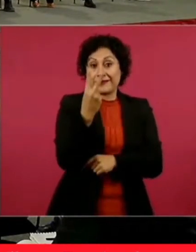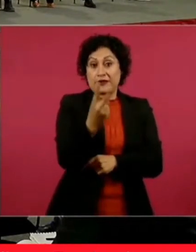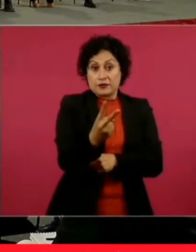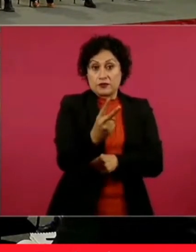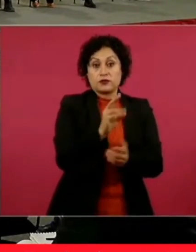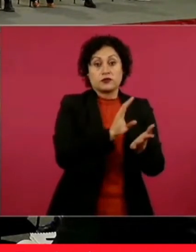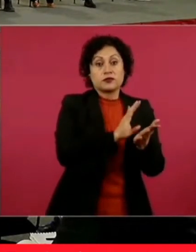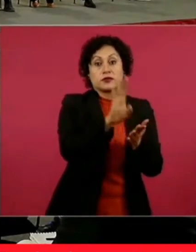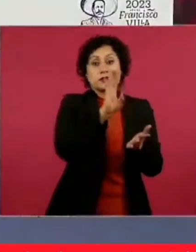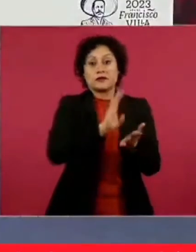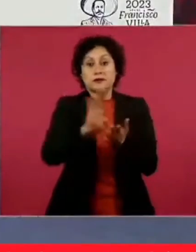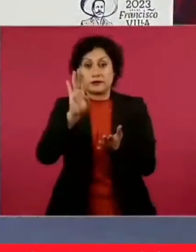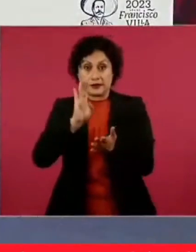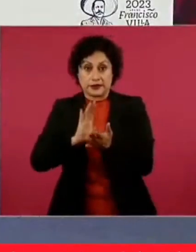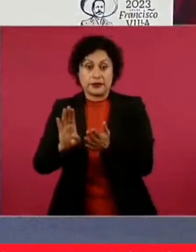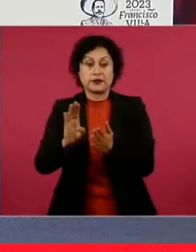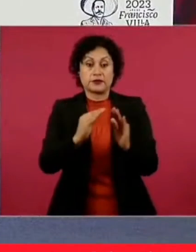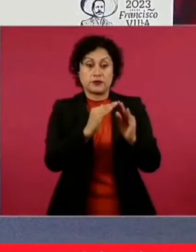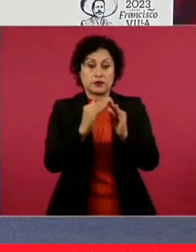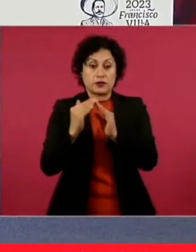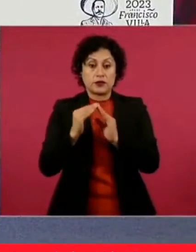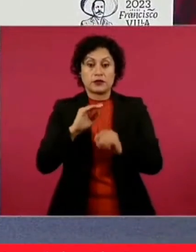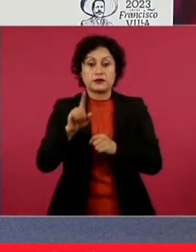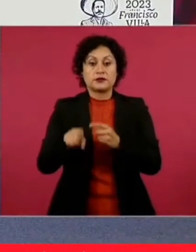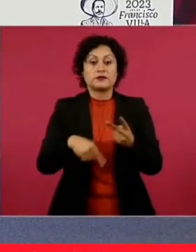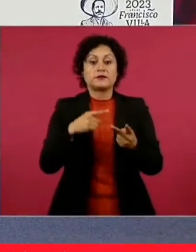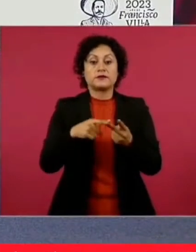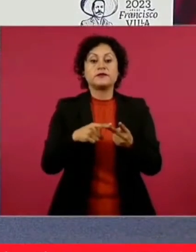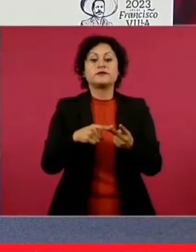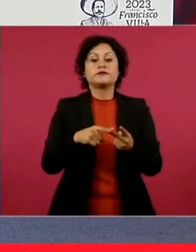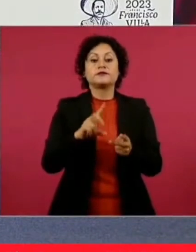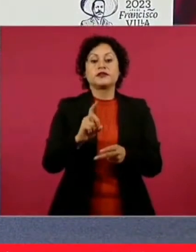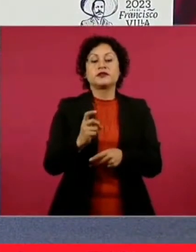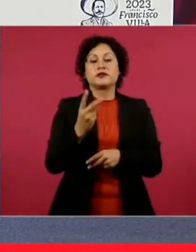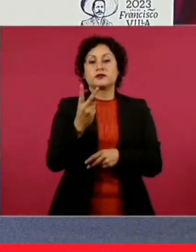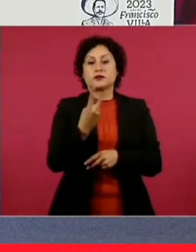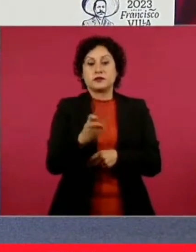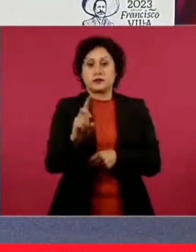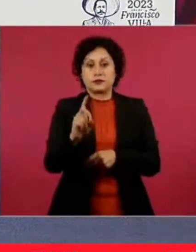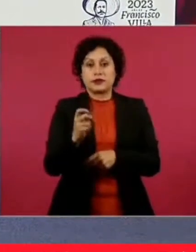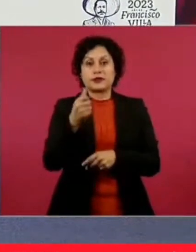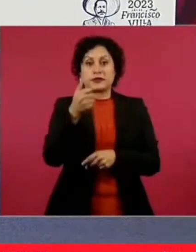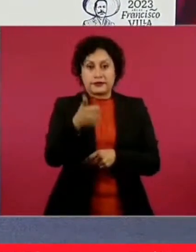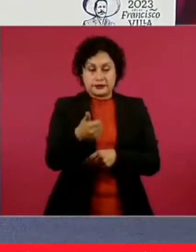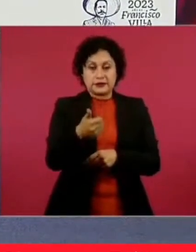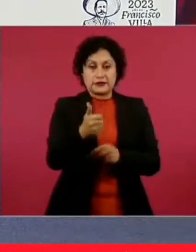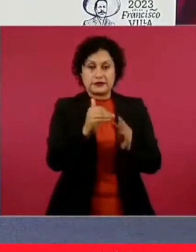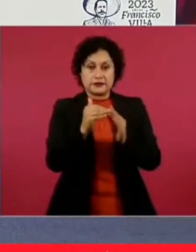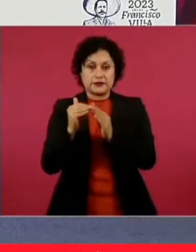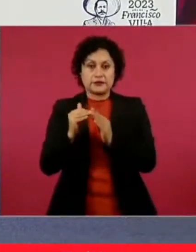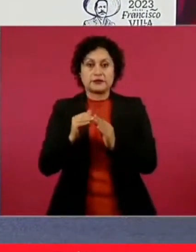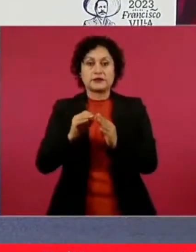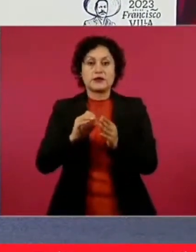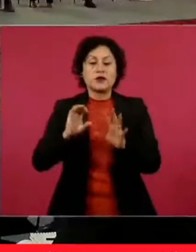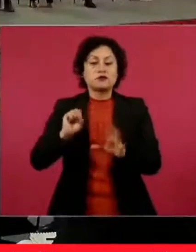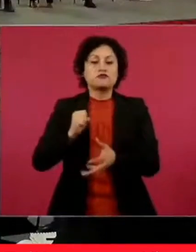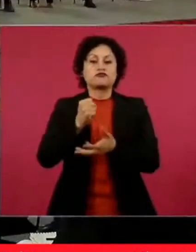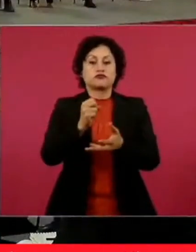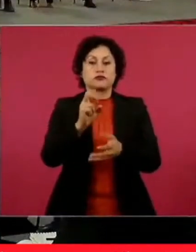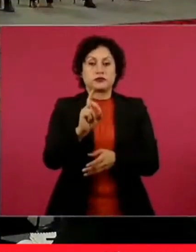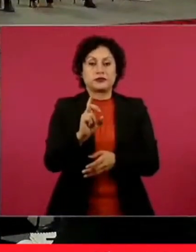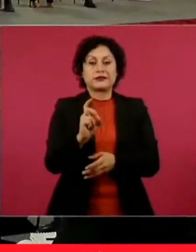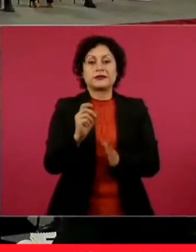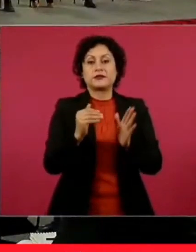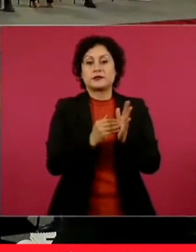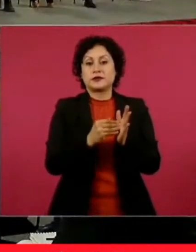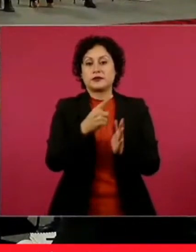este año hemos otorgado 32 mil 236 créditos con una derrama económica de 30 mil 190 millones de